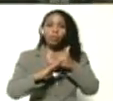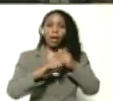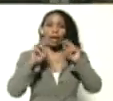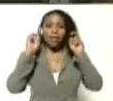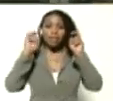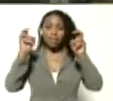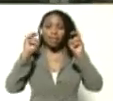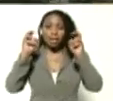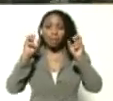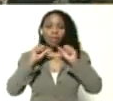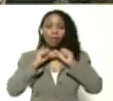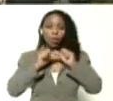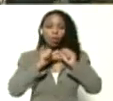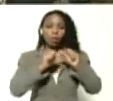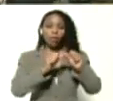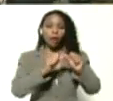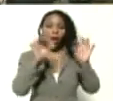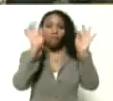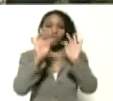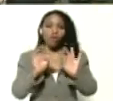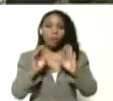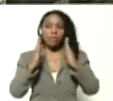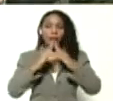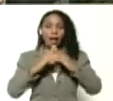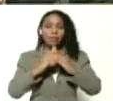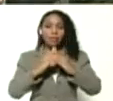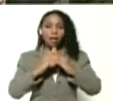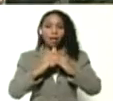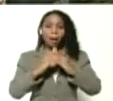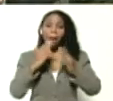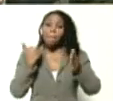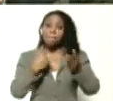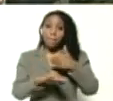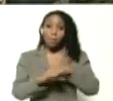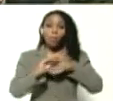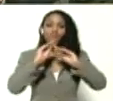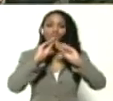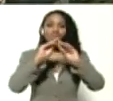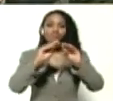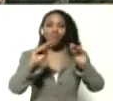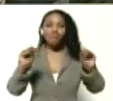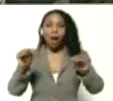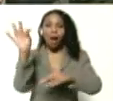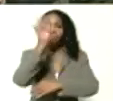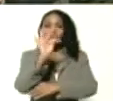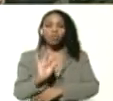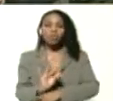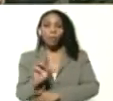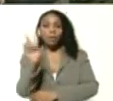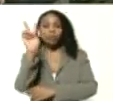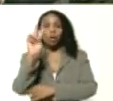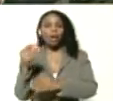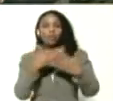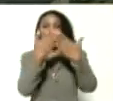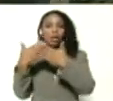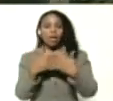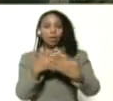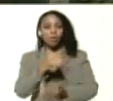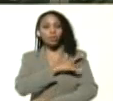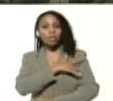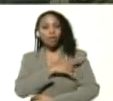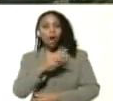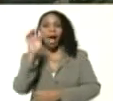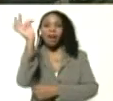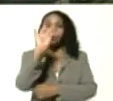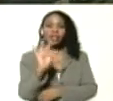marco, de continuar, la metodología en casa, vamos a convocar, a la Federación Venezolana, de Estudiantes Universitarios, a